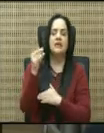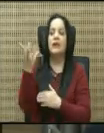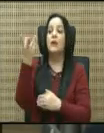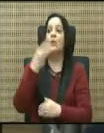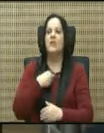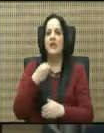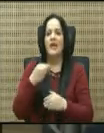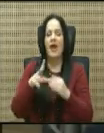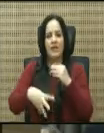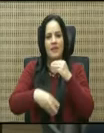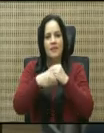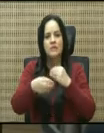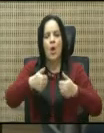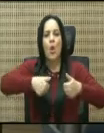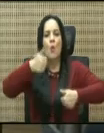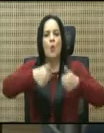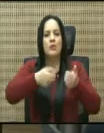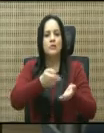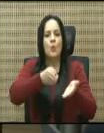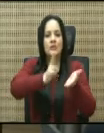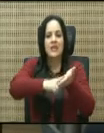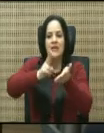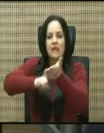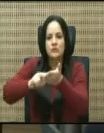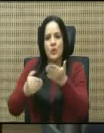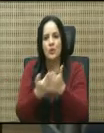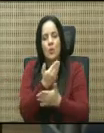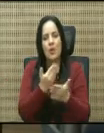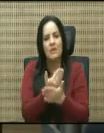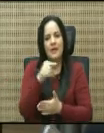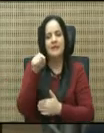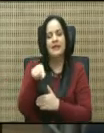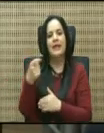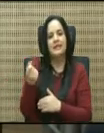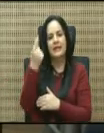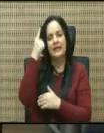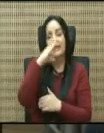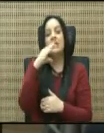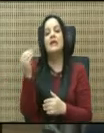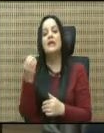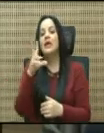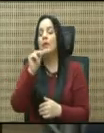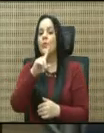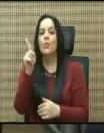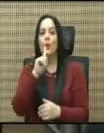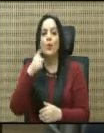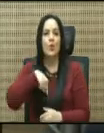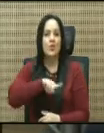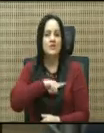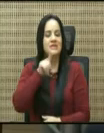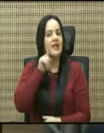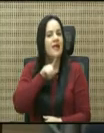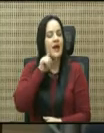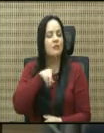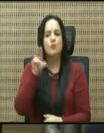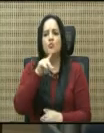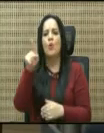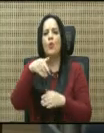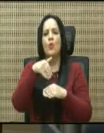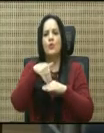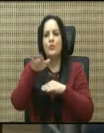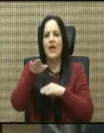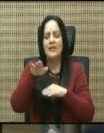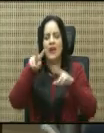cuáles son las contrataciones nuevas que están en ese entendido y que no nos engañe y que no nos mande a revisar una